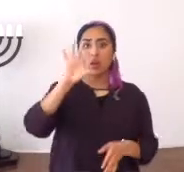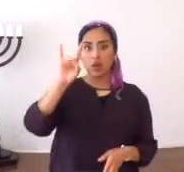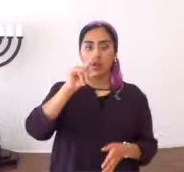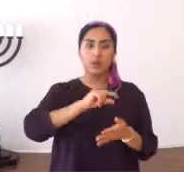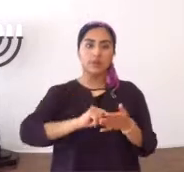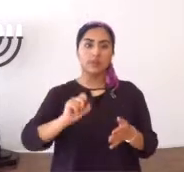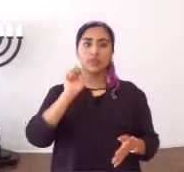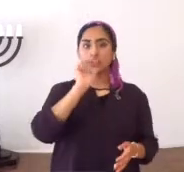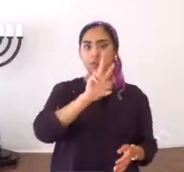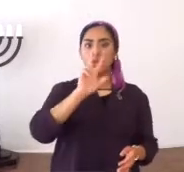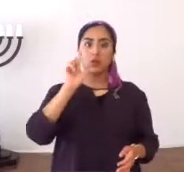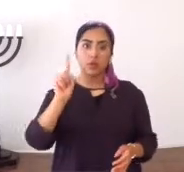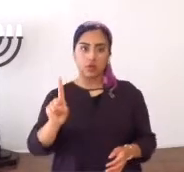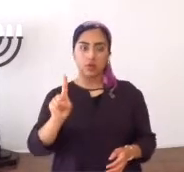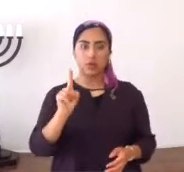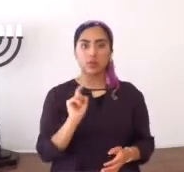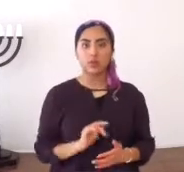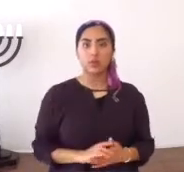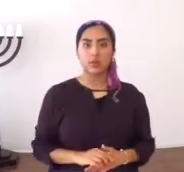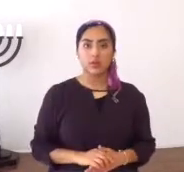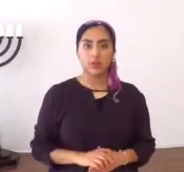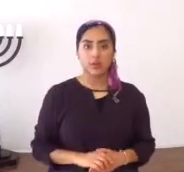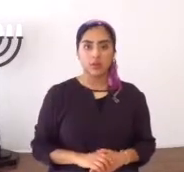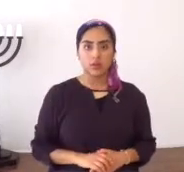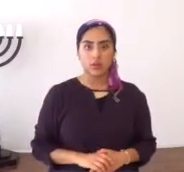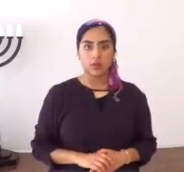Juan, 8, verso, 31,